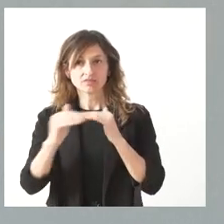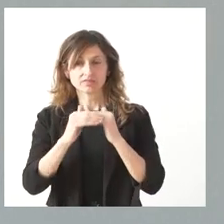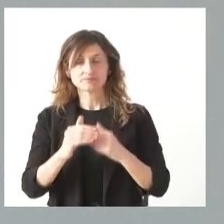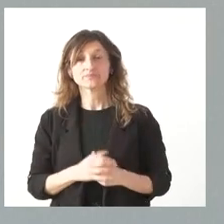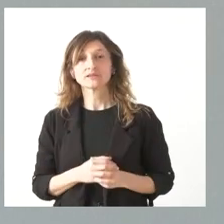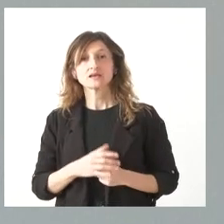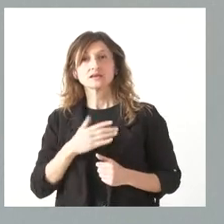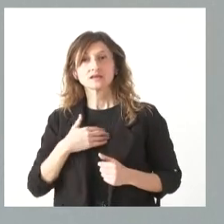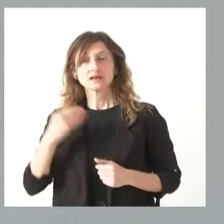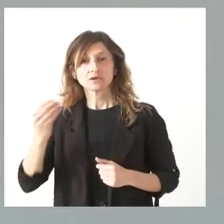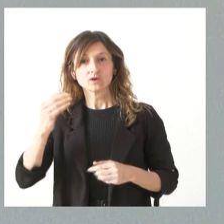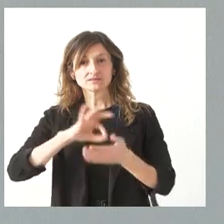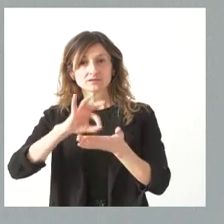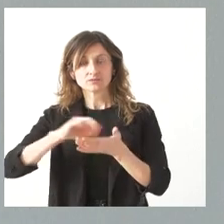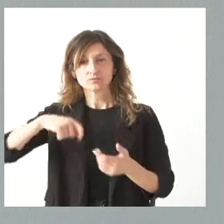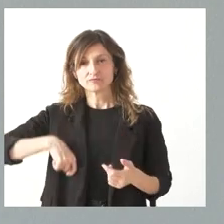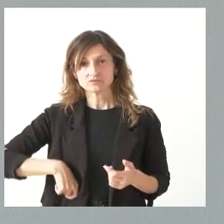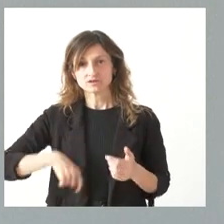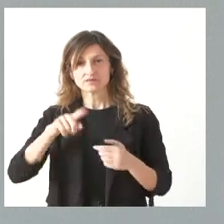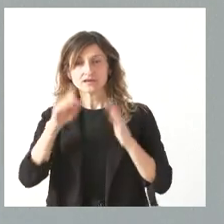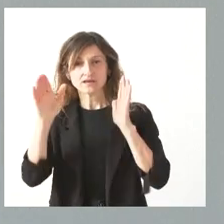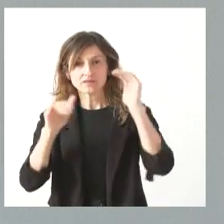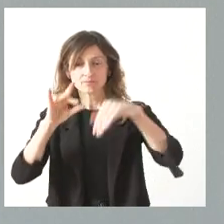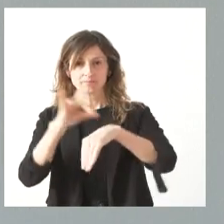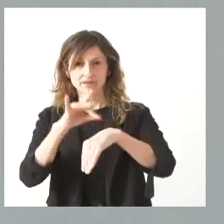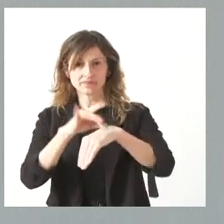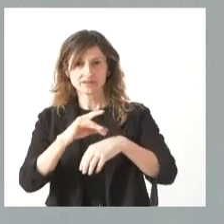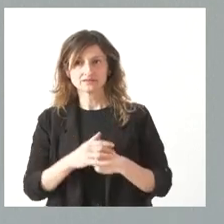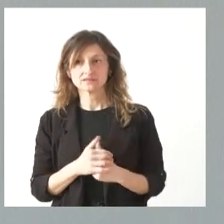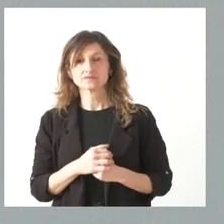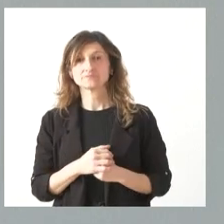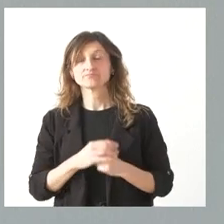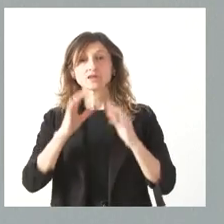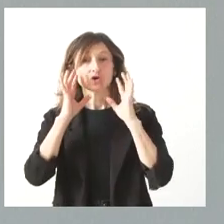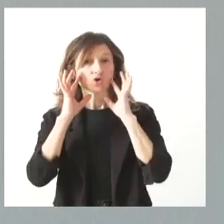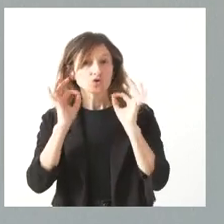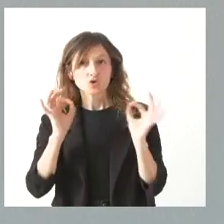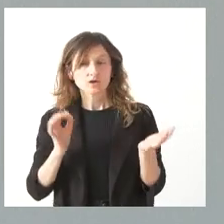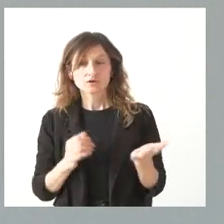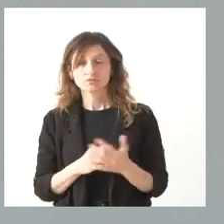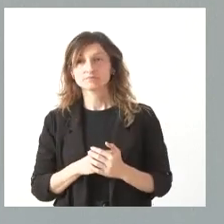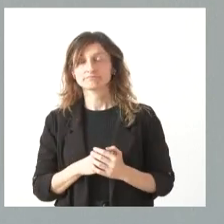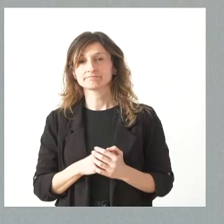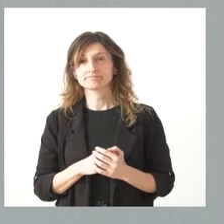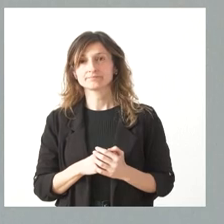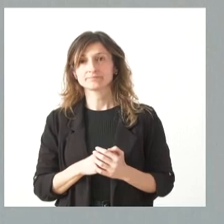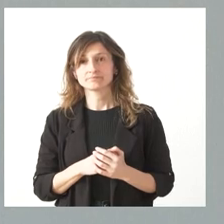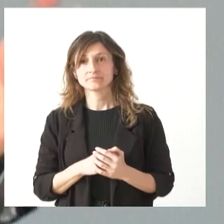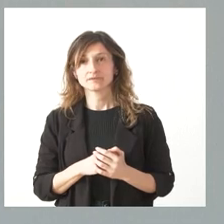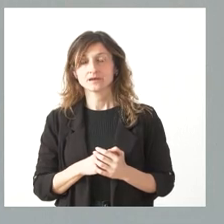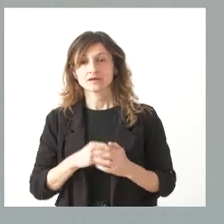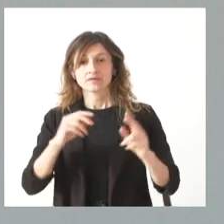mejorar siempre los servicios profesionales, la atención a los pacientes. Y, lógicamente, esto no quita el debate